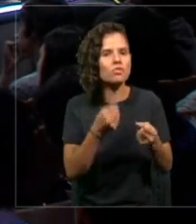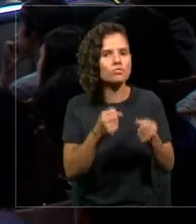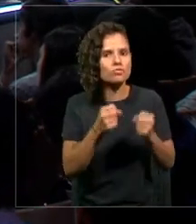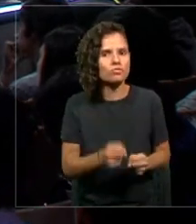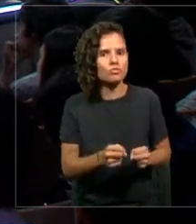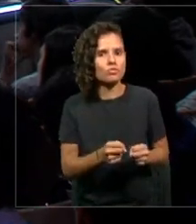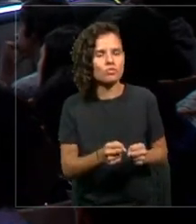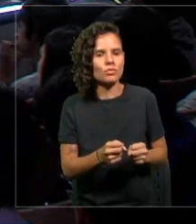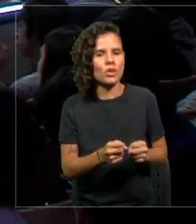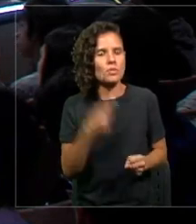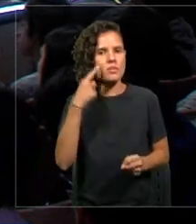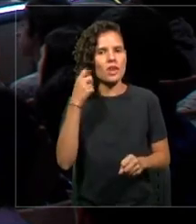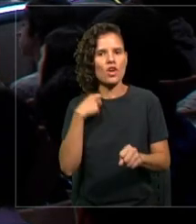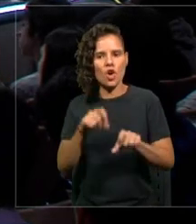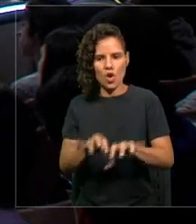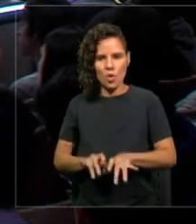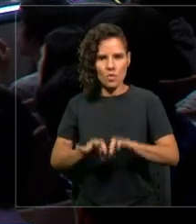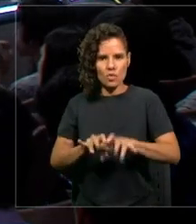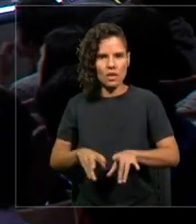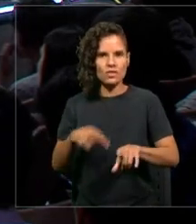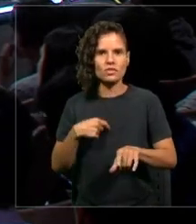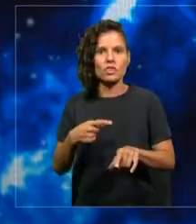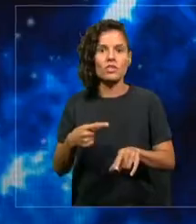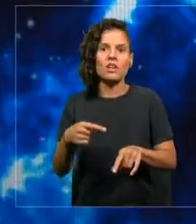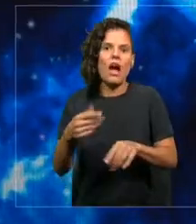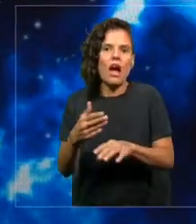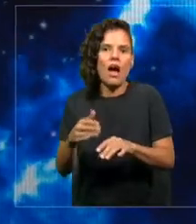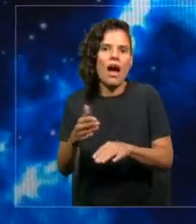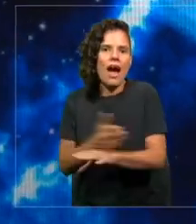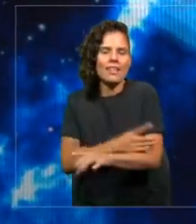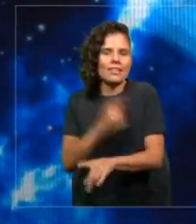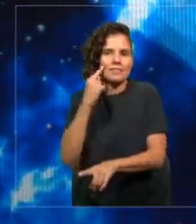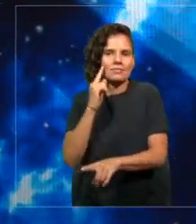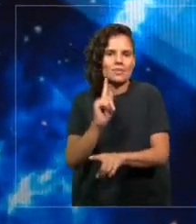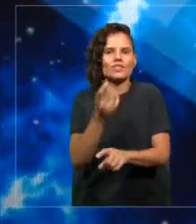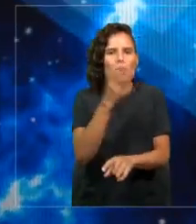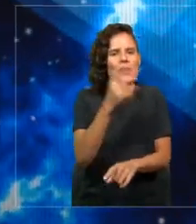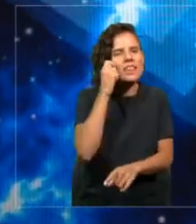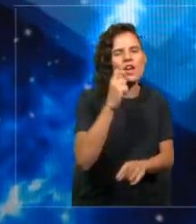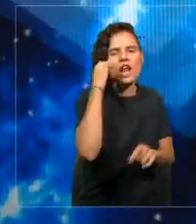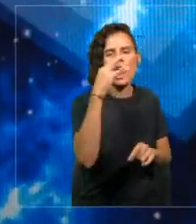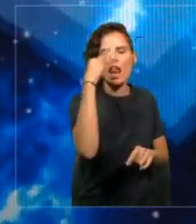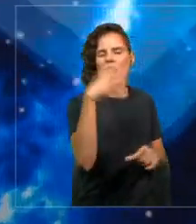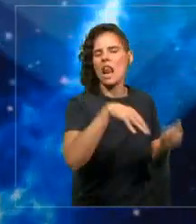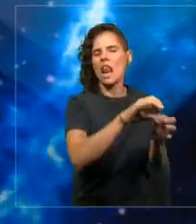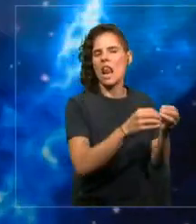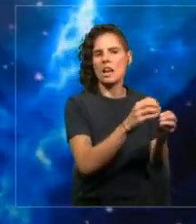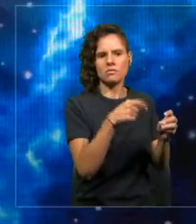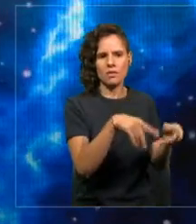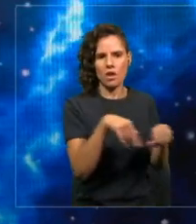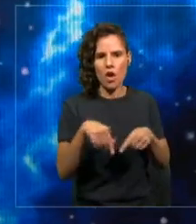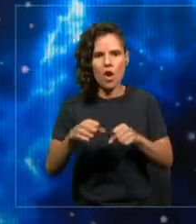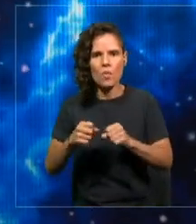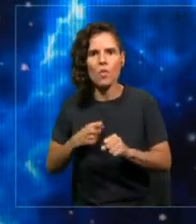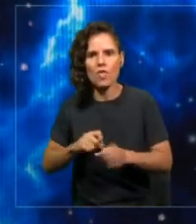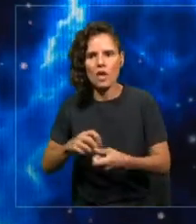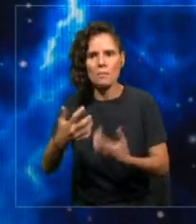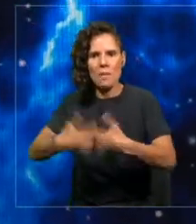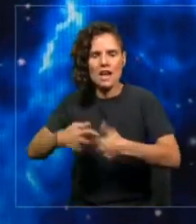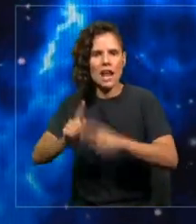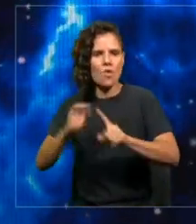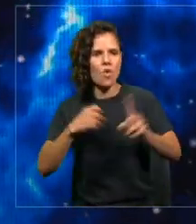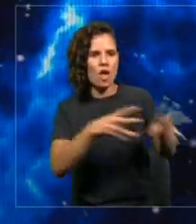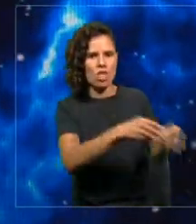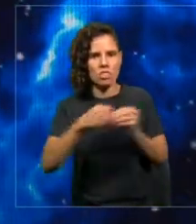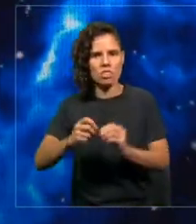impensable hace muchos años. Era puramente teórica. Ahora hay máquinas que están trabajando con partículas cuánticas para